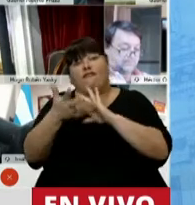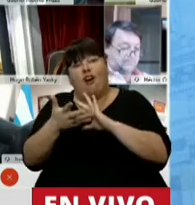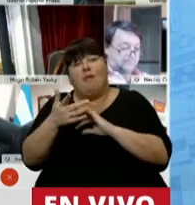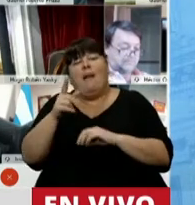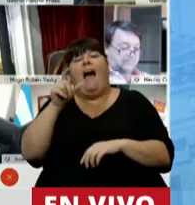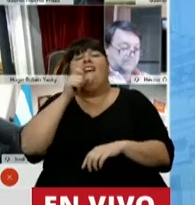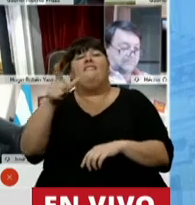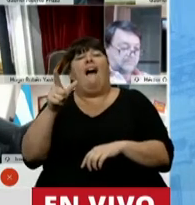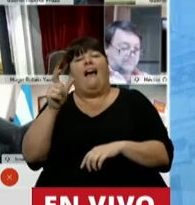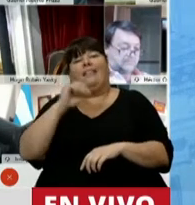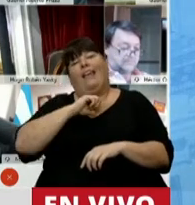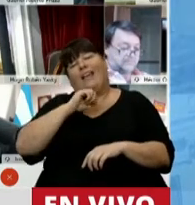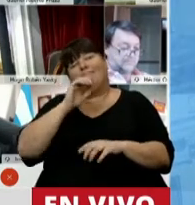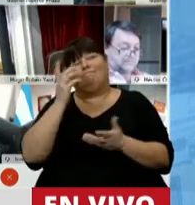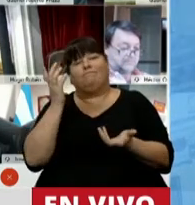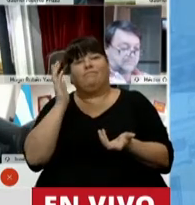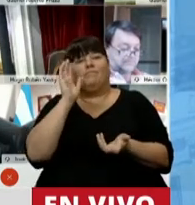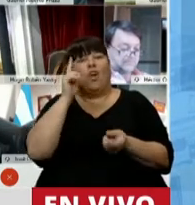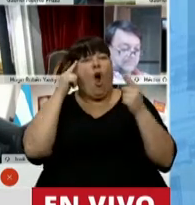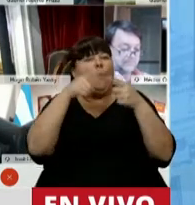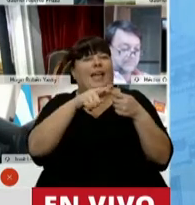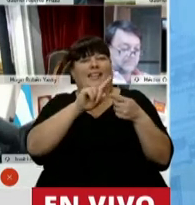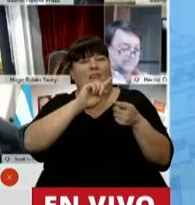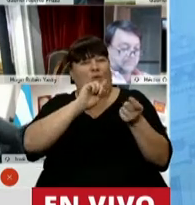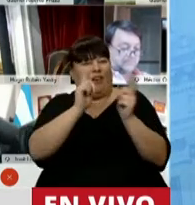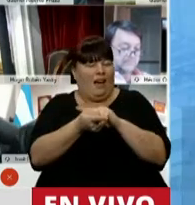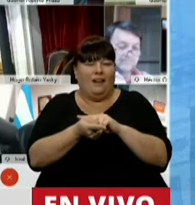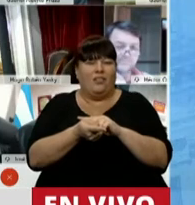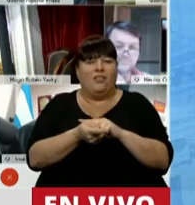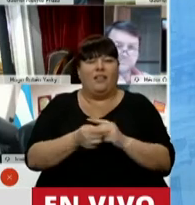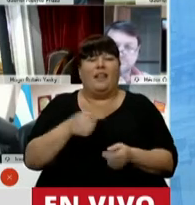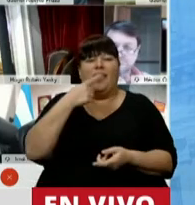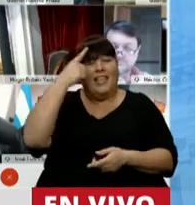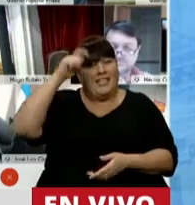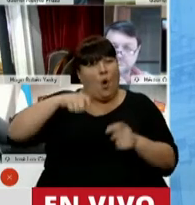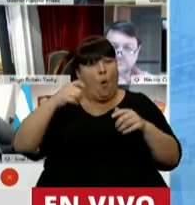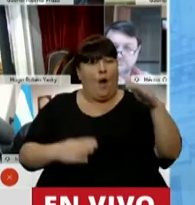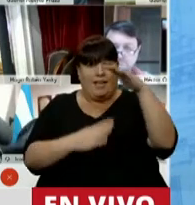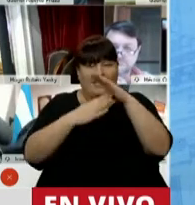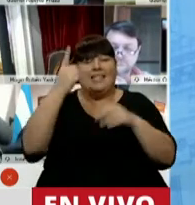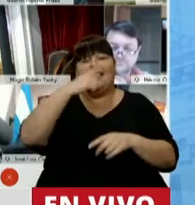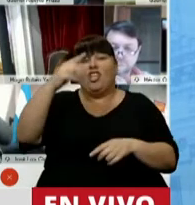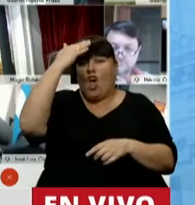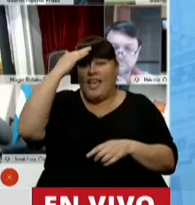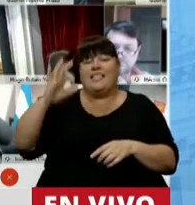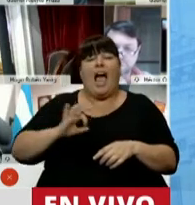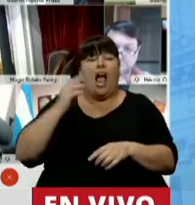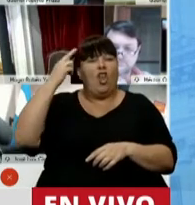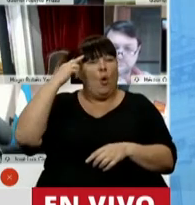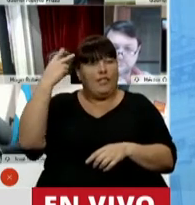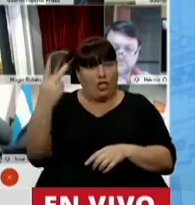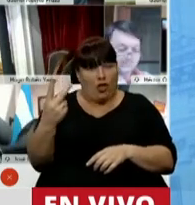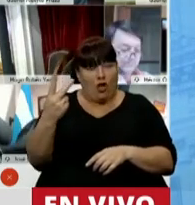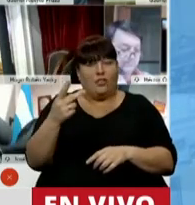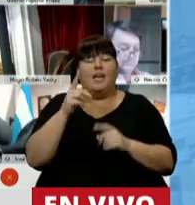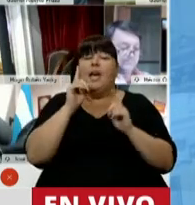fácilmente burlarse los propósitos de aquella. Esto lo tiene dicho la Corte en el fallo 115 del año 92